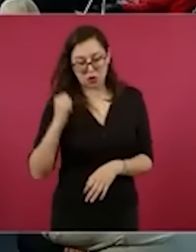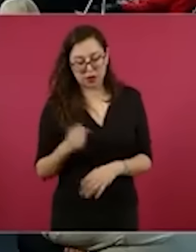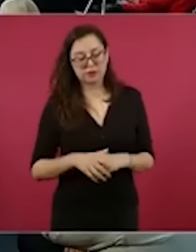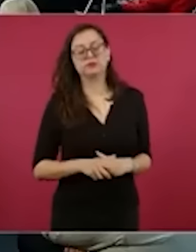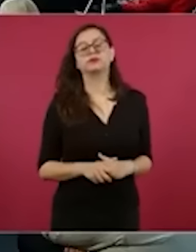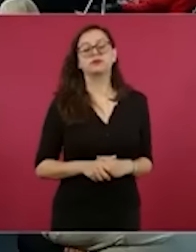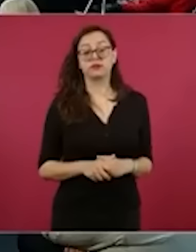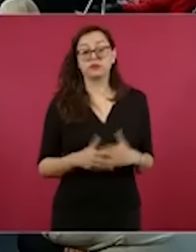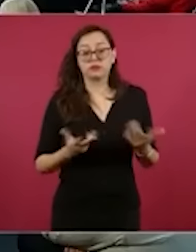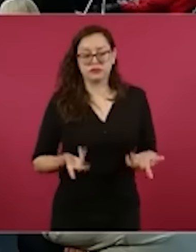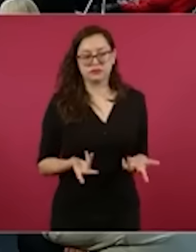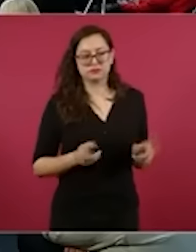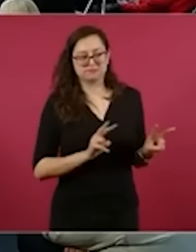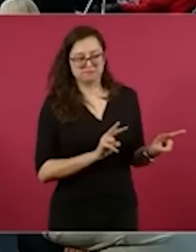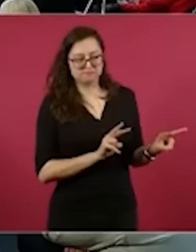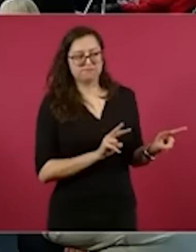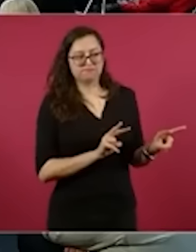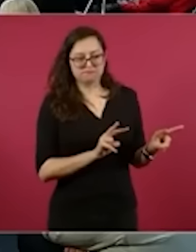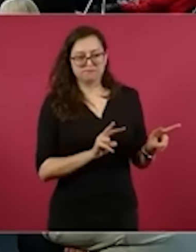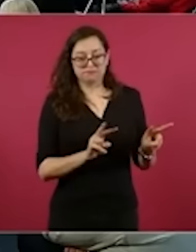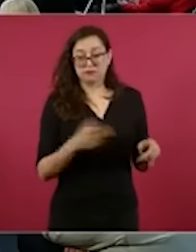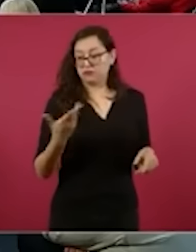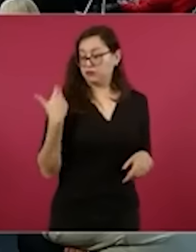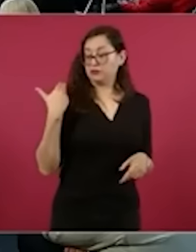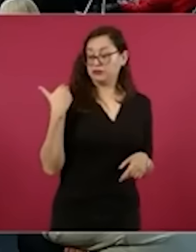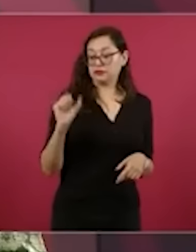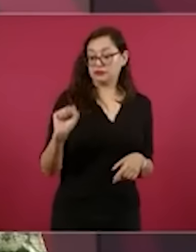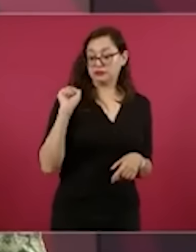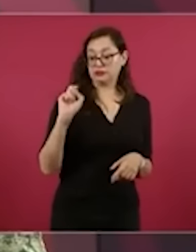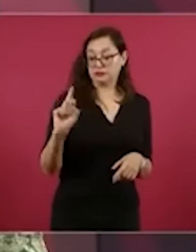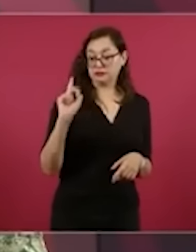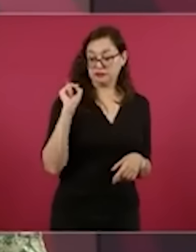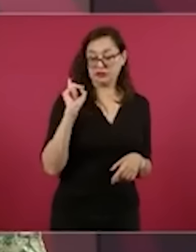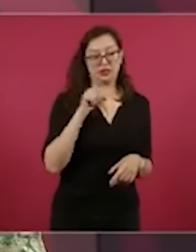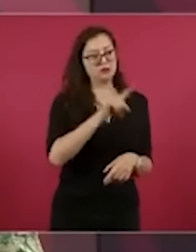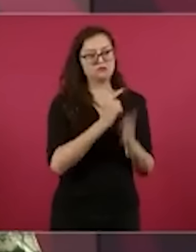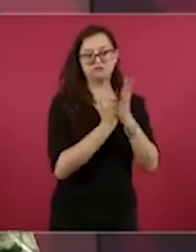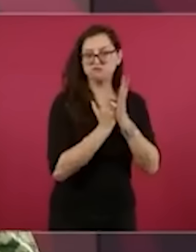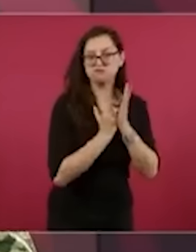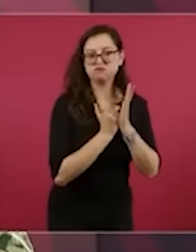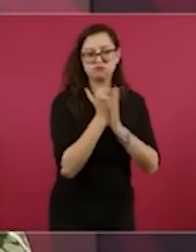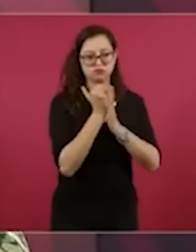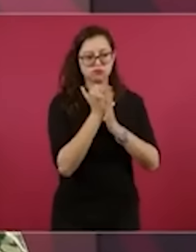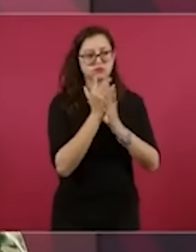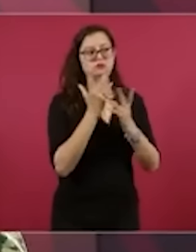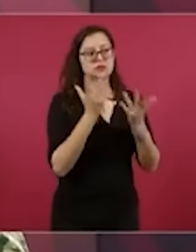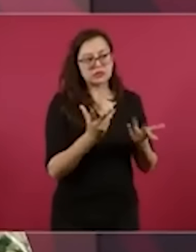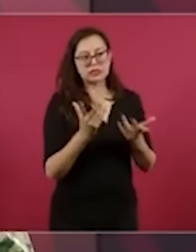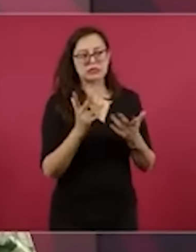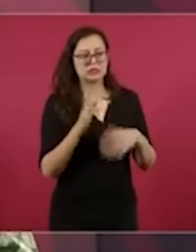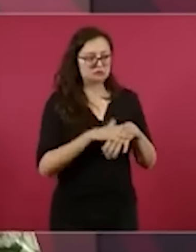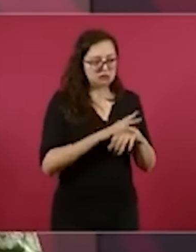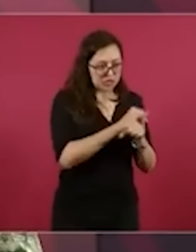están tomando a partir de este fin de semana, que fue el incremento de actividades de inteligencia en